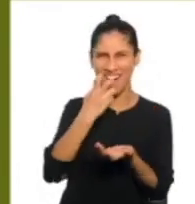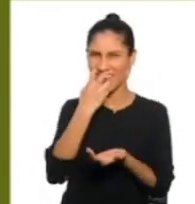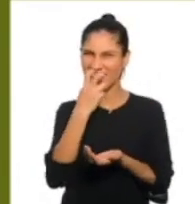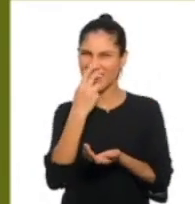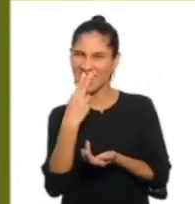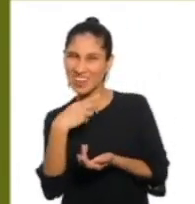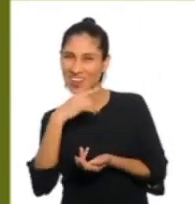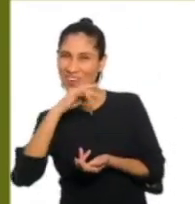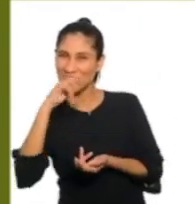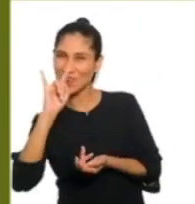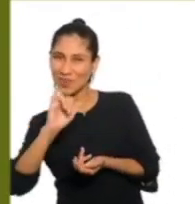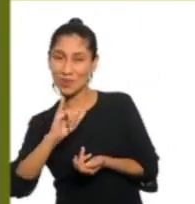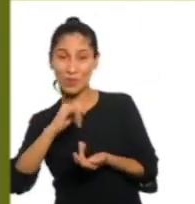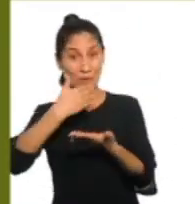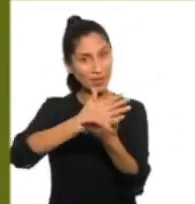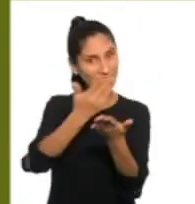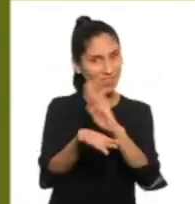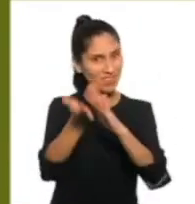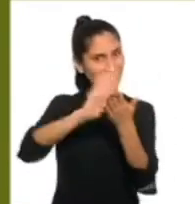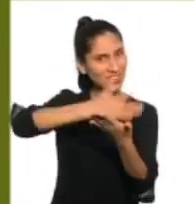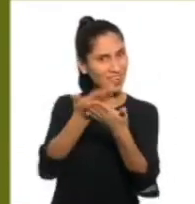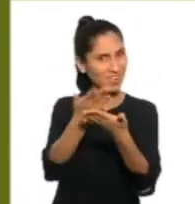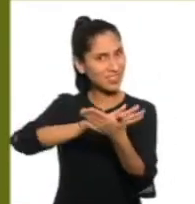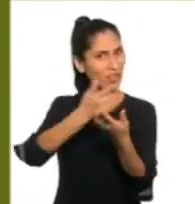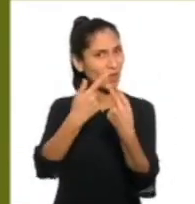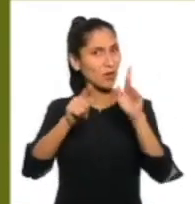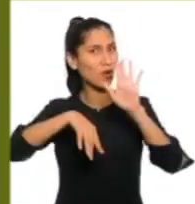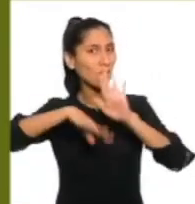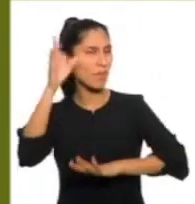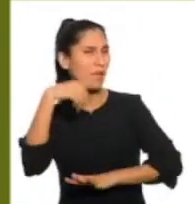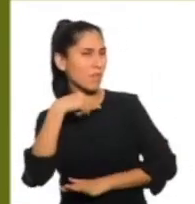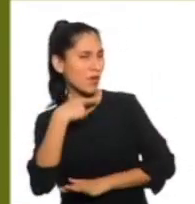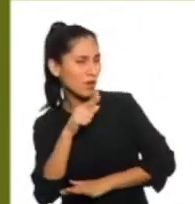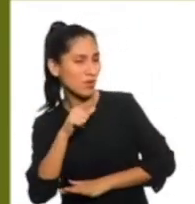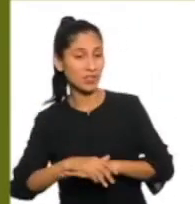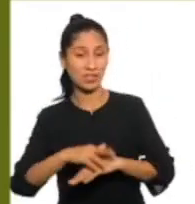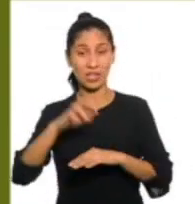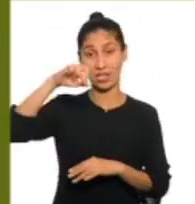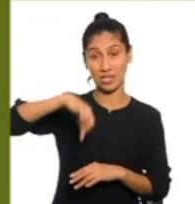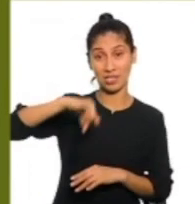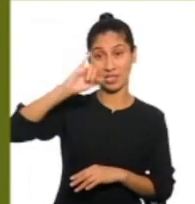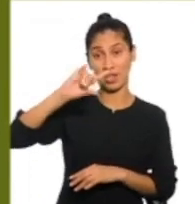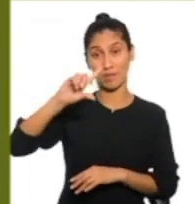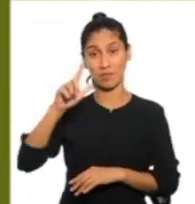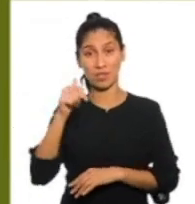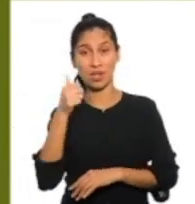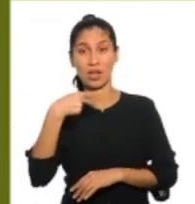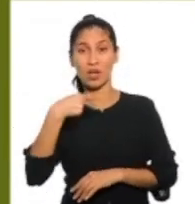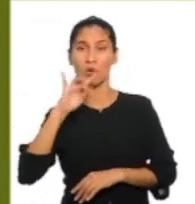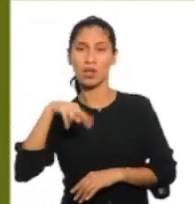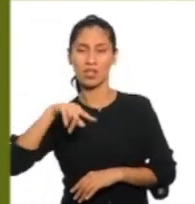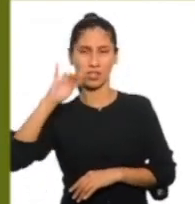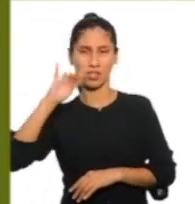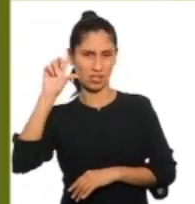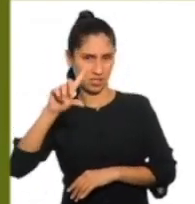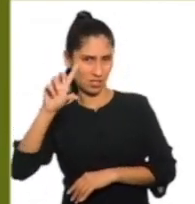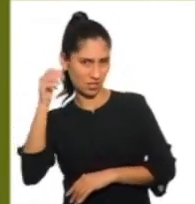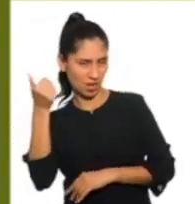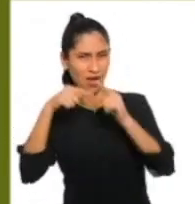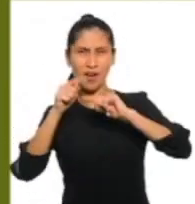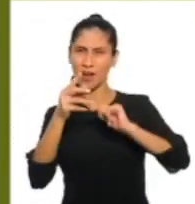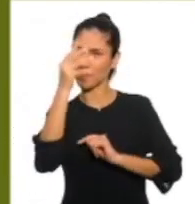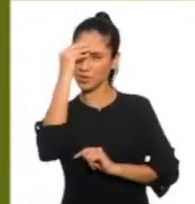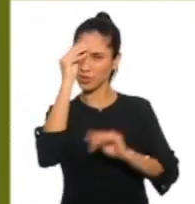Pero el que más me gusta es la pilahuacía. Ahora conozco más